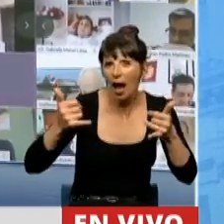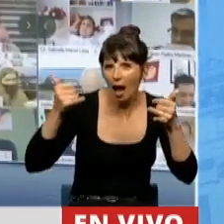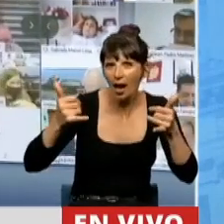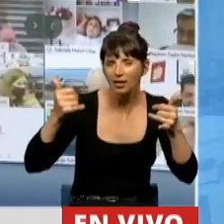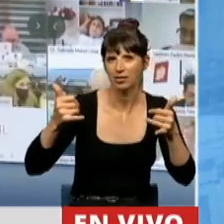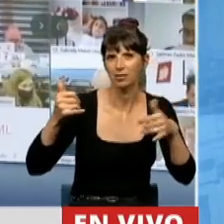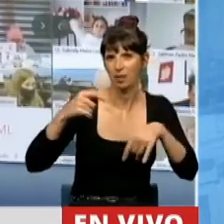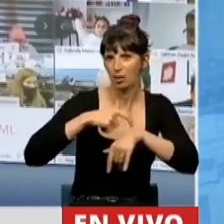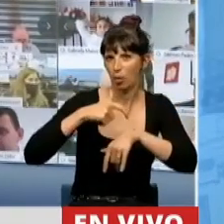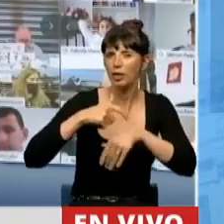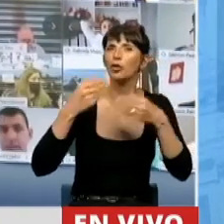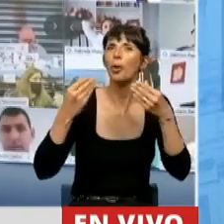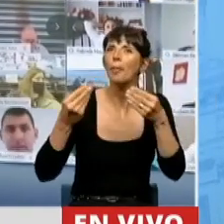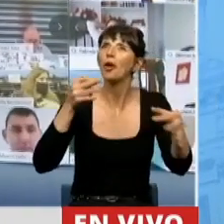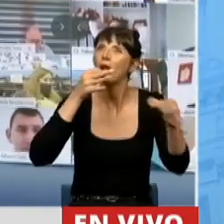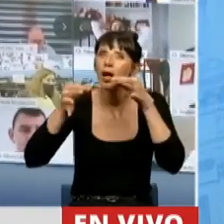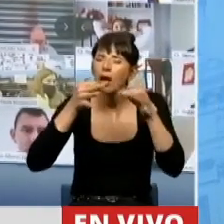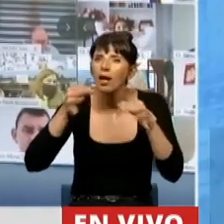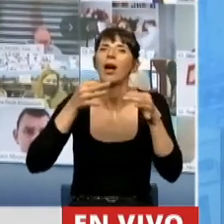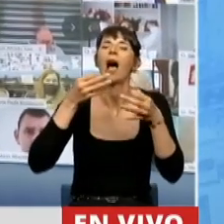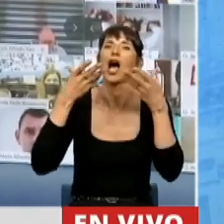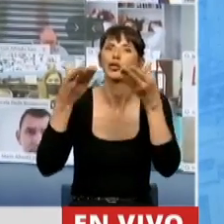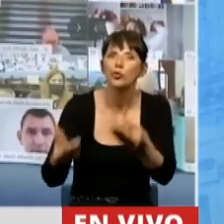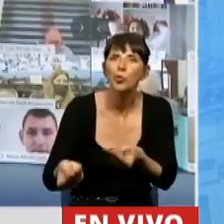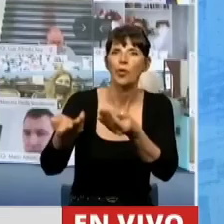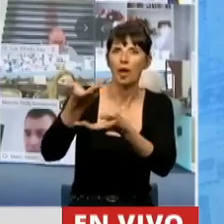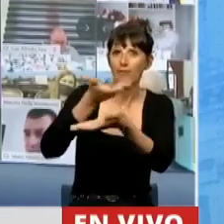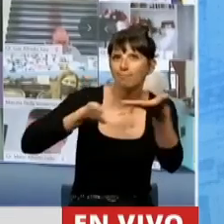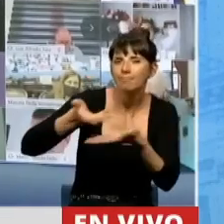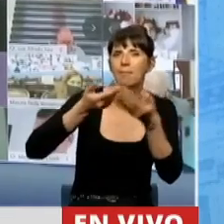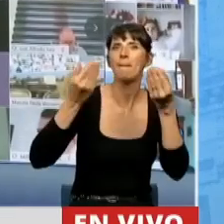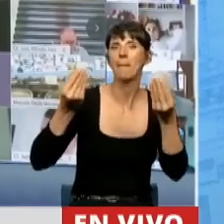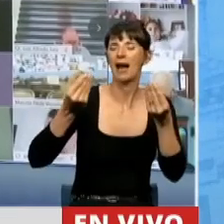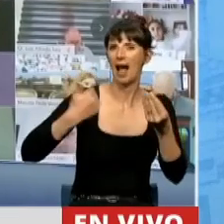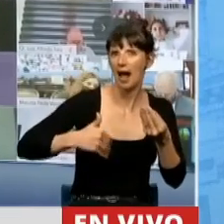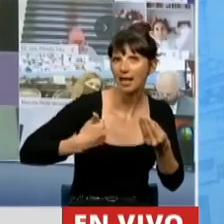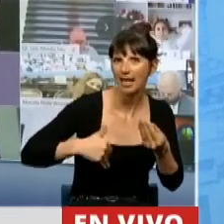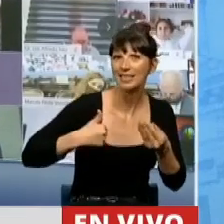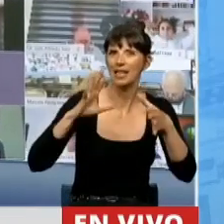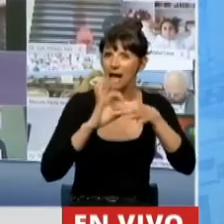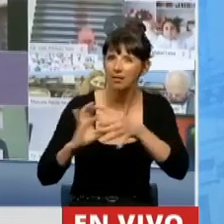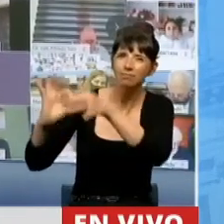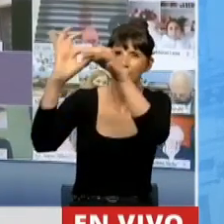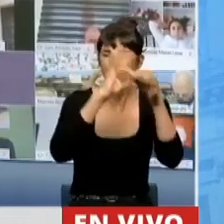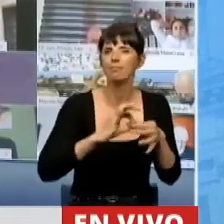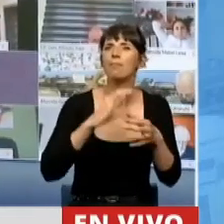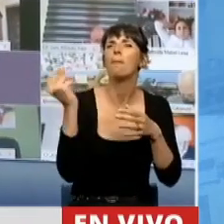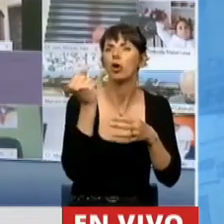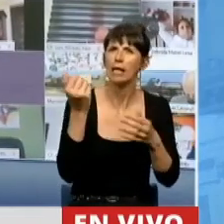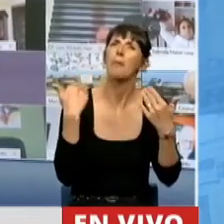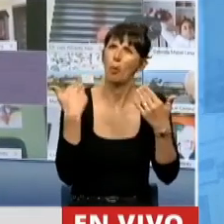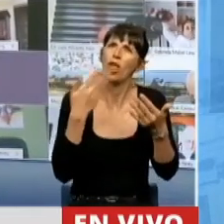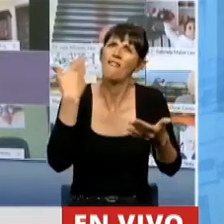actualidad por cuanto diálogo, solidaridad, cooperación para una Argentina unida es esencial. Podría agregarse